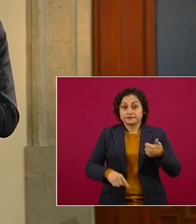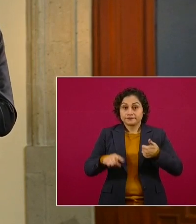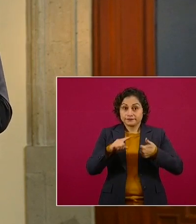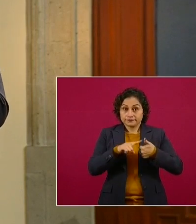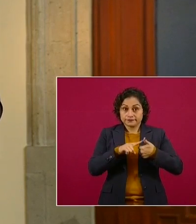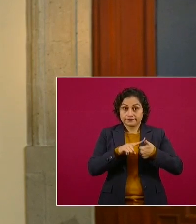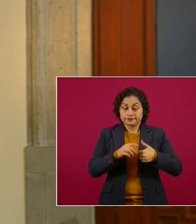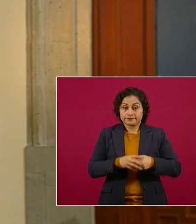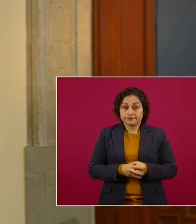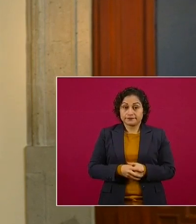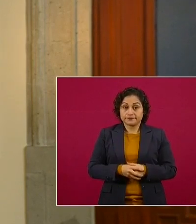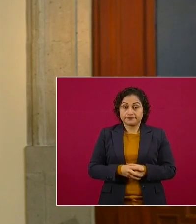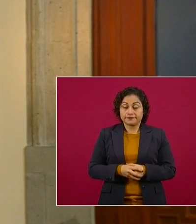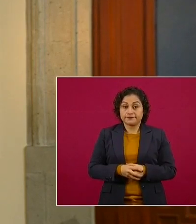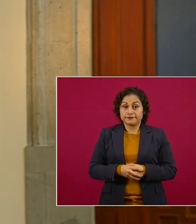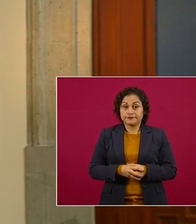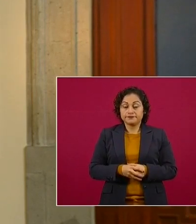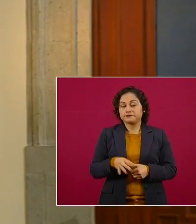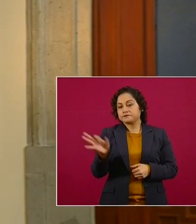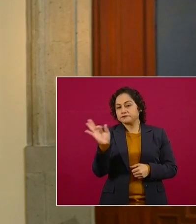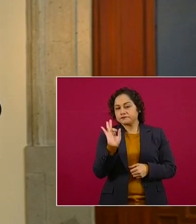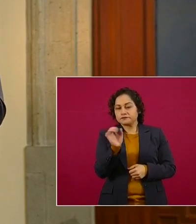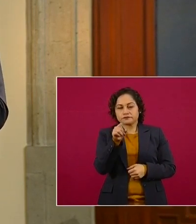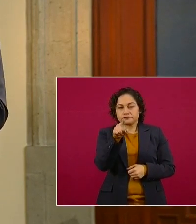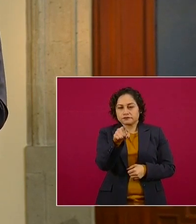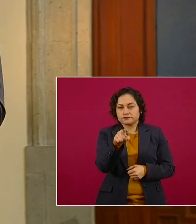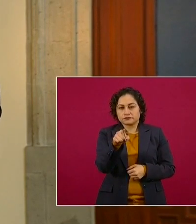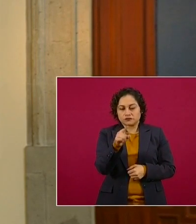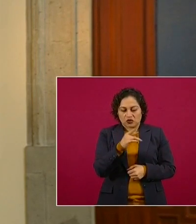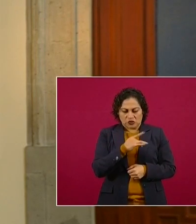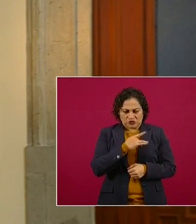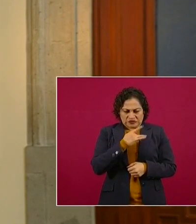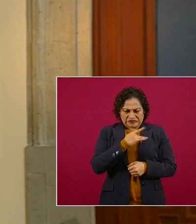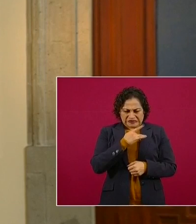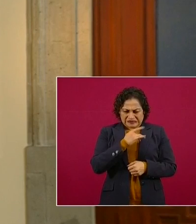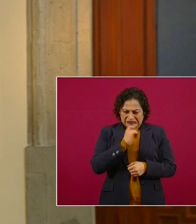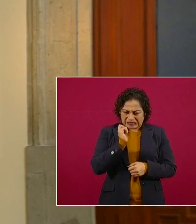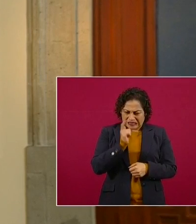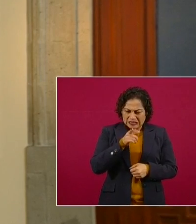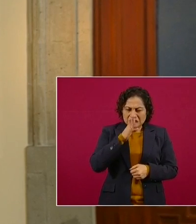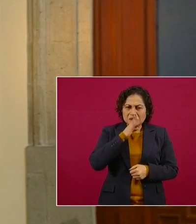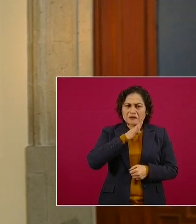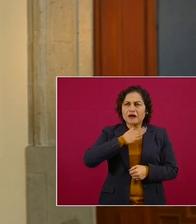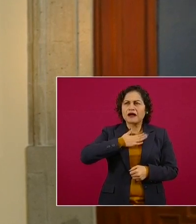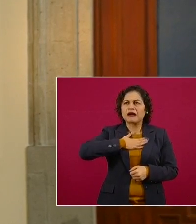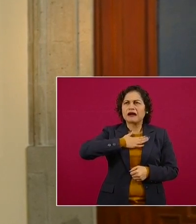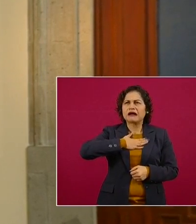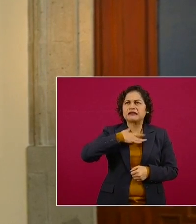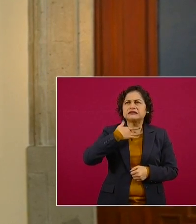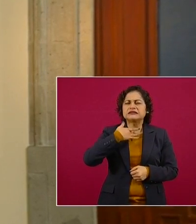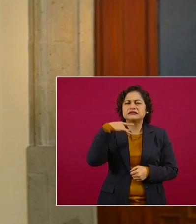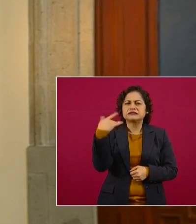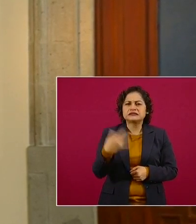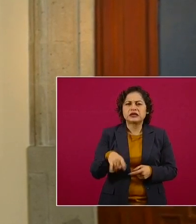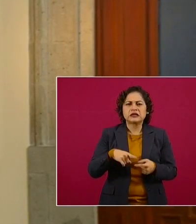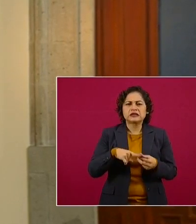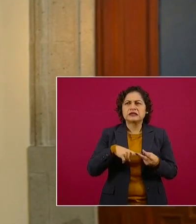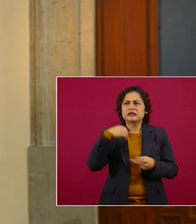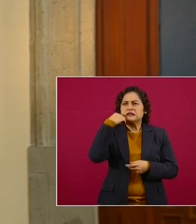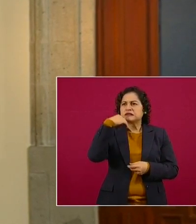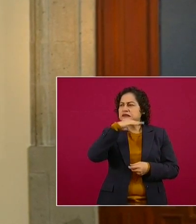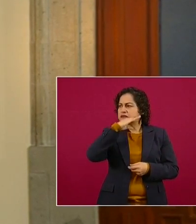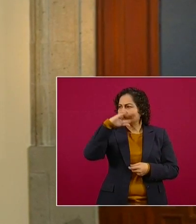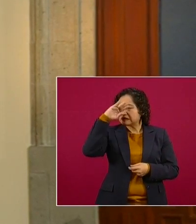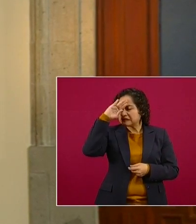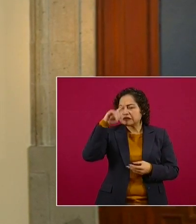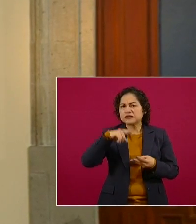Si presentamos síntomas como dolor de garganta, tos, fiebre, dolor de cuerpo, dolor de